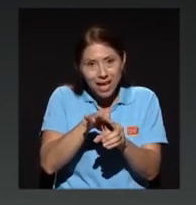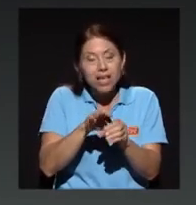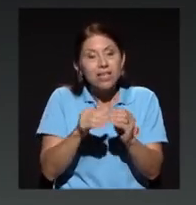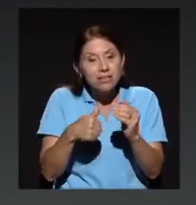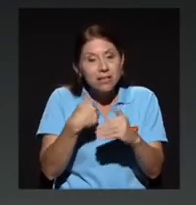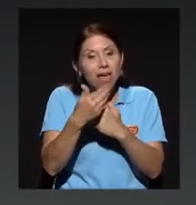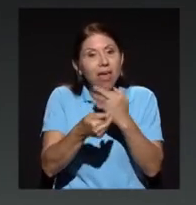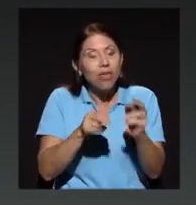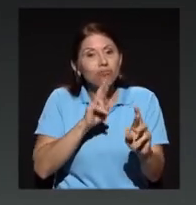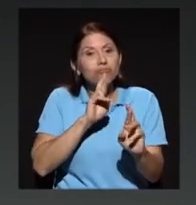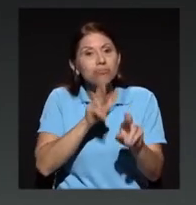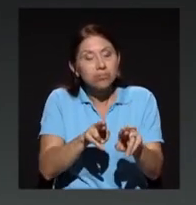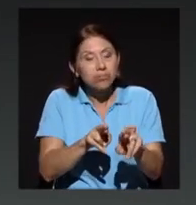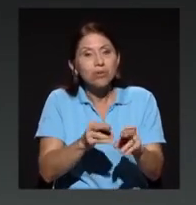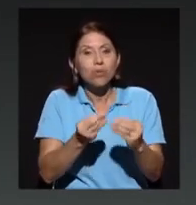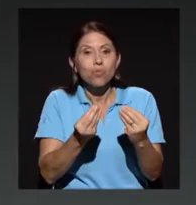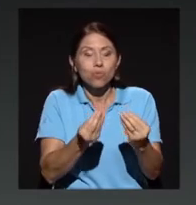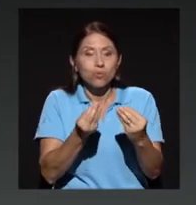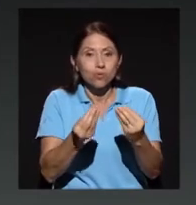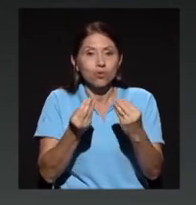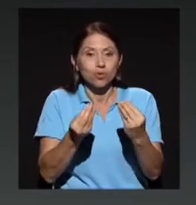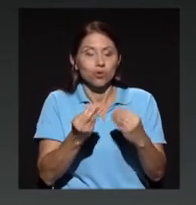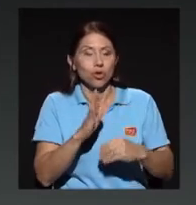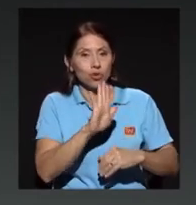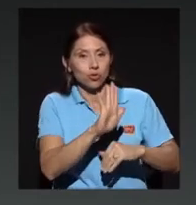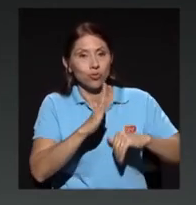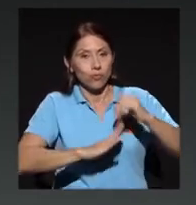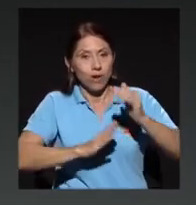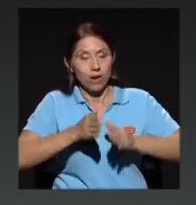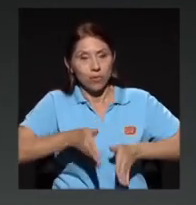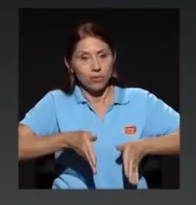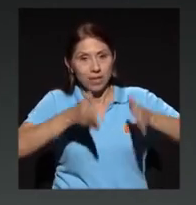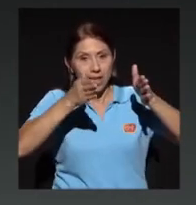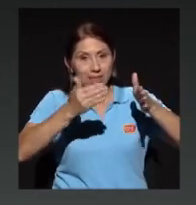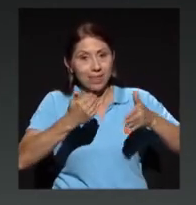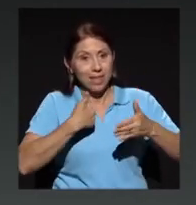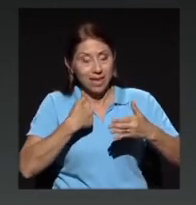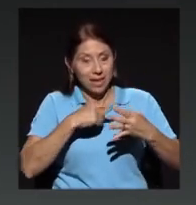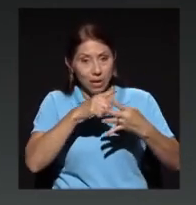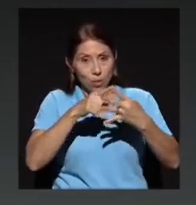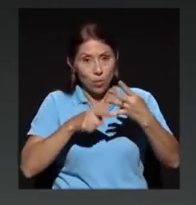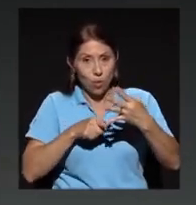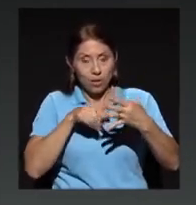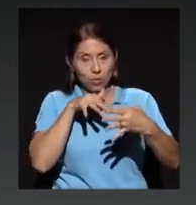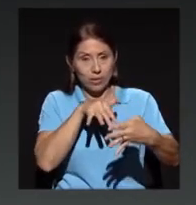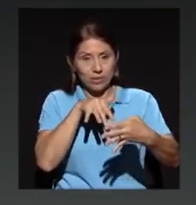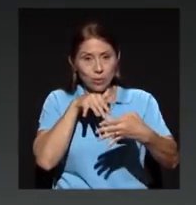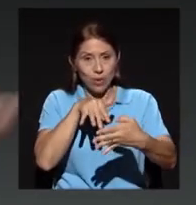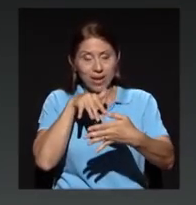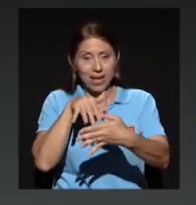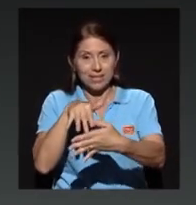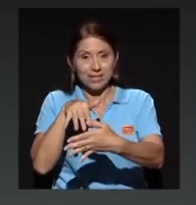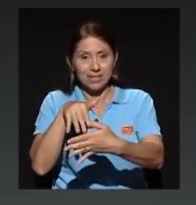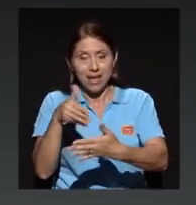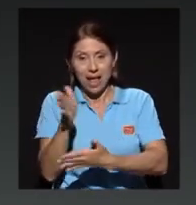facultad tiene cuatro escuelas y algunas de ellas con